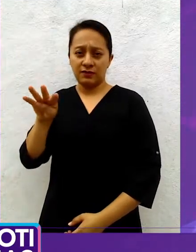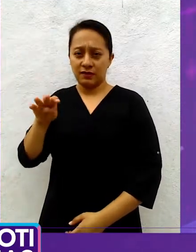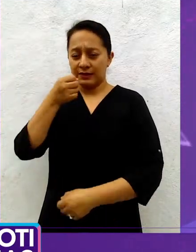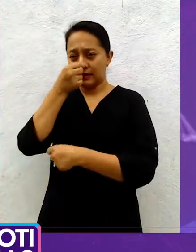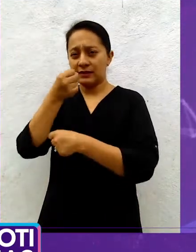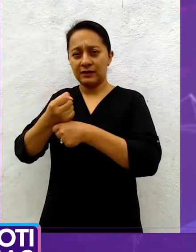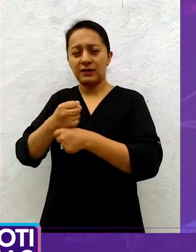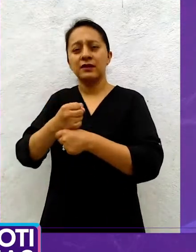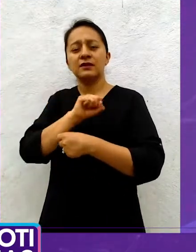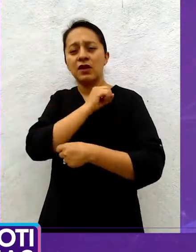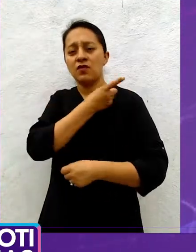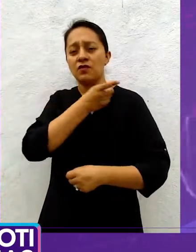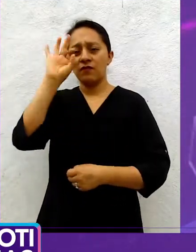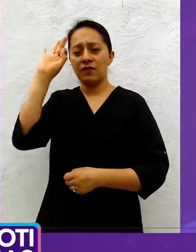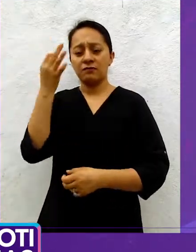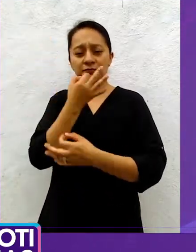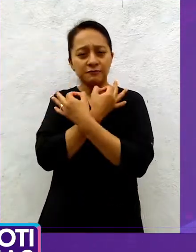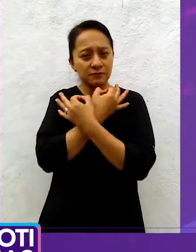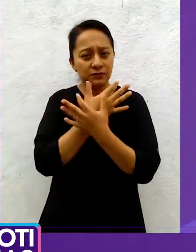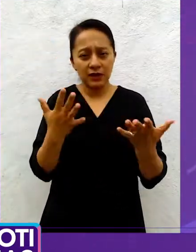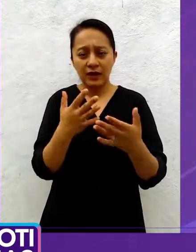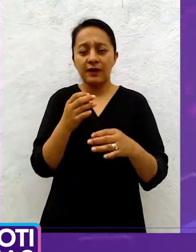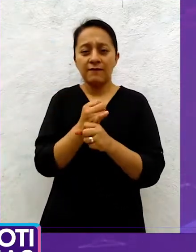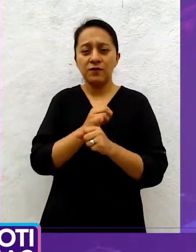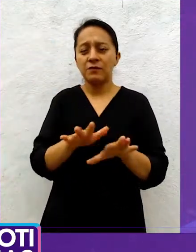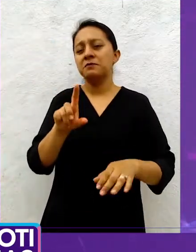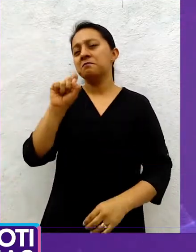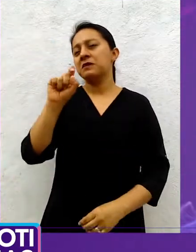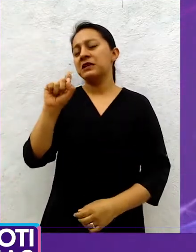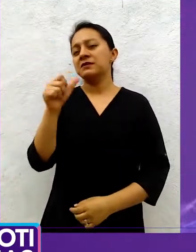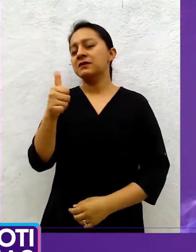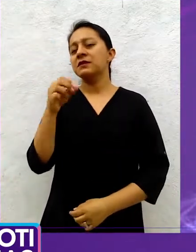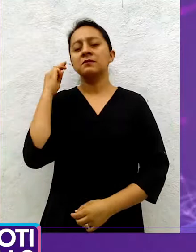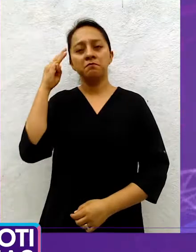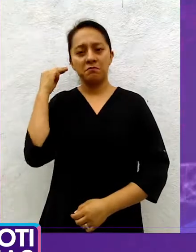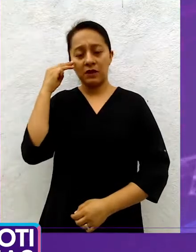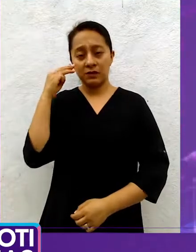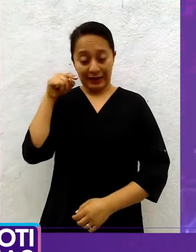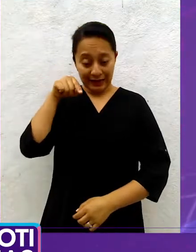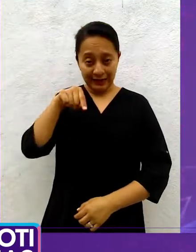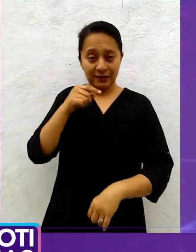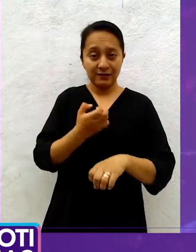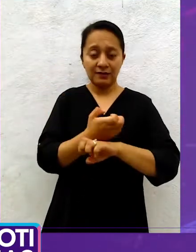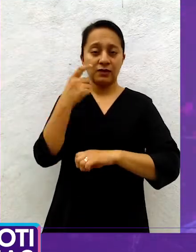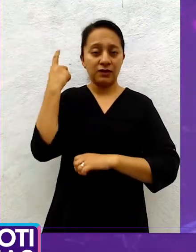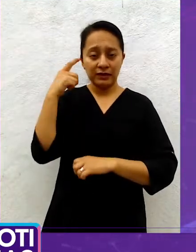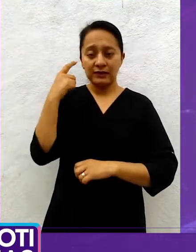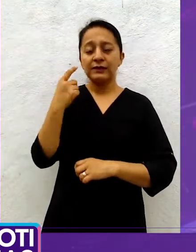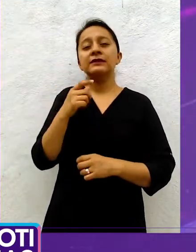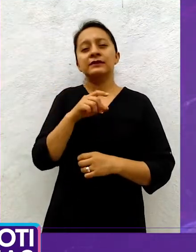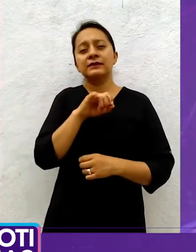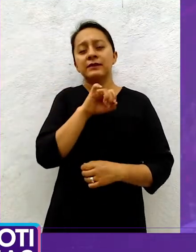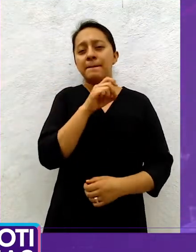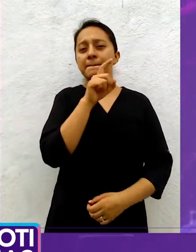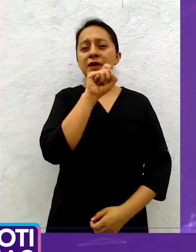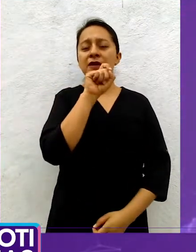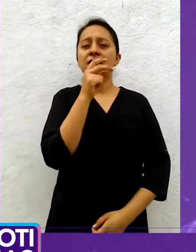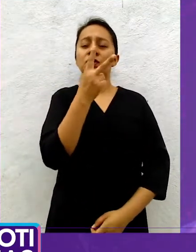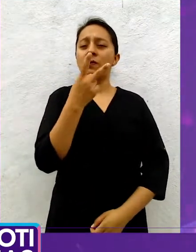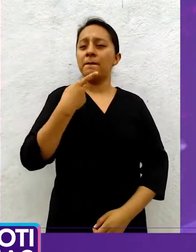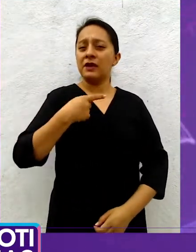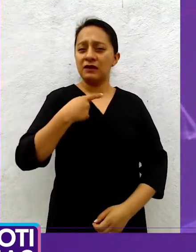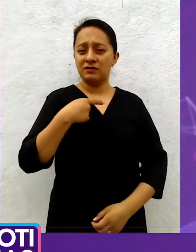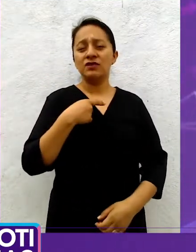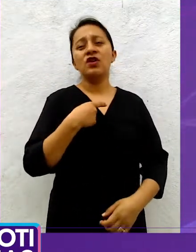Federal con información al 26 de marzo en el estado de Querétaro, se tiene un acumulado de 22 casos confirmados. De estos,